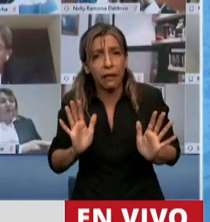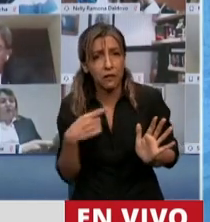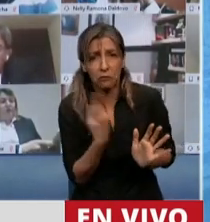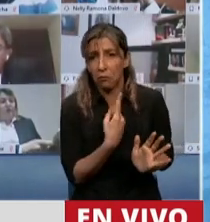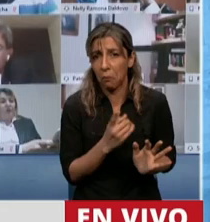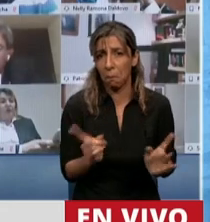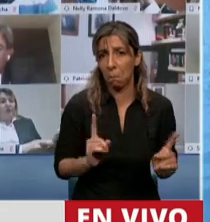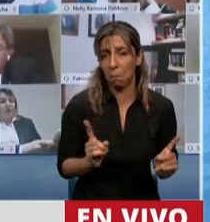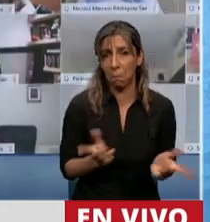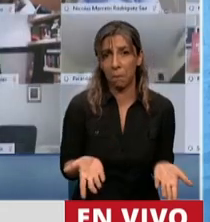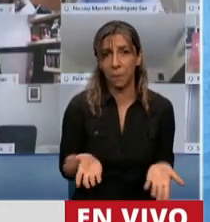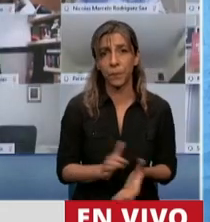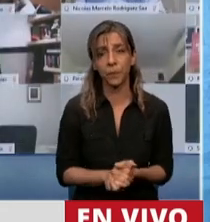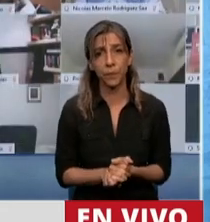lugar